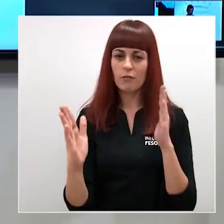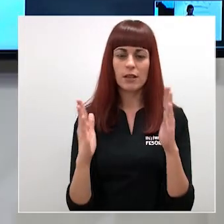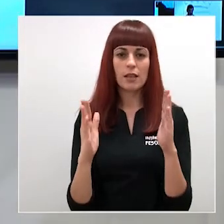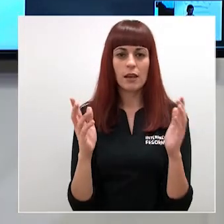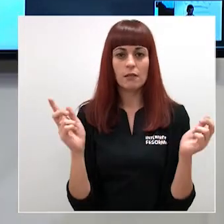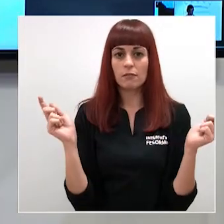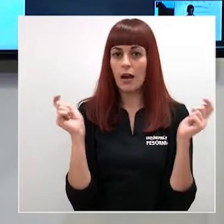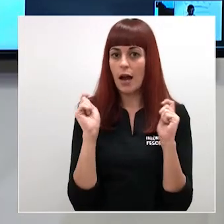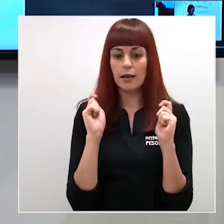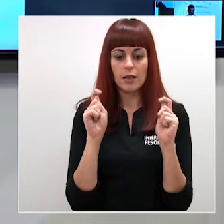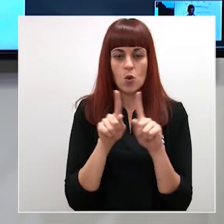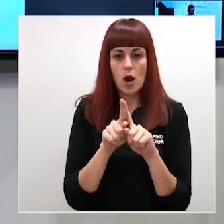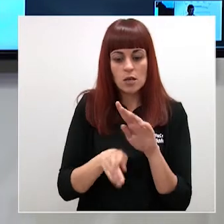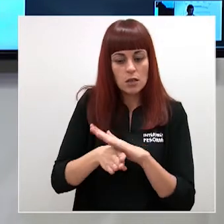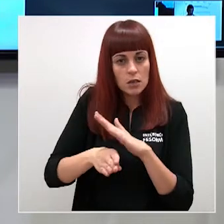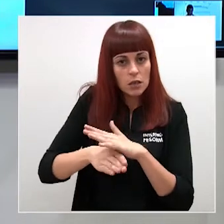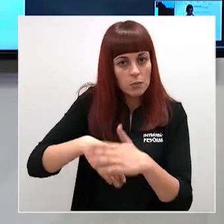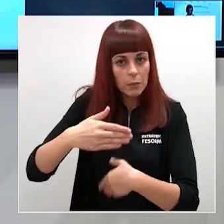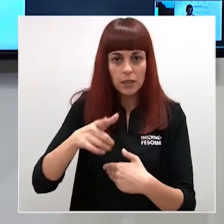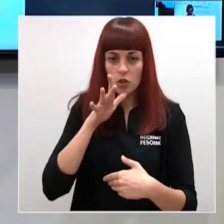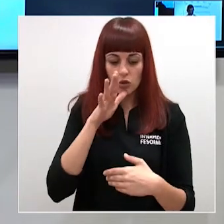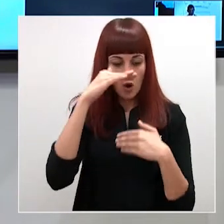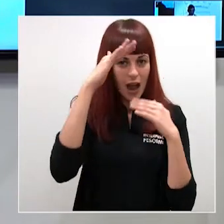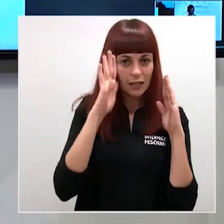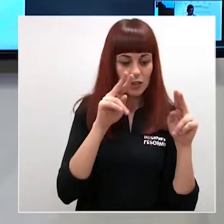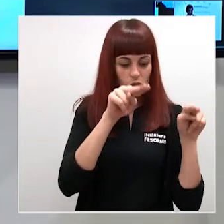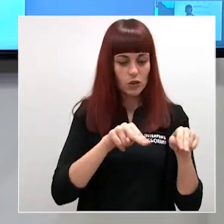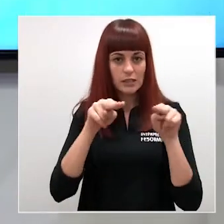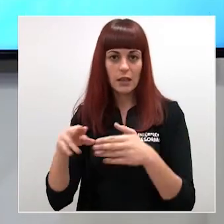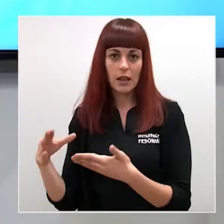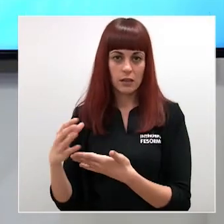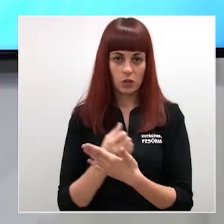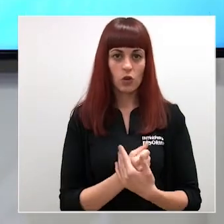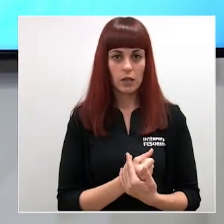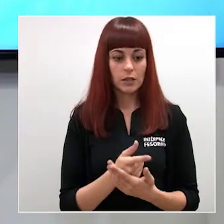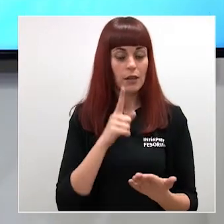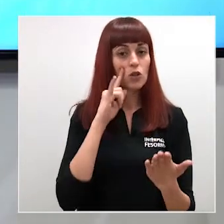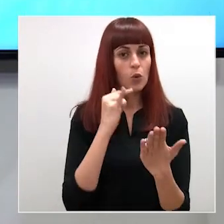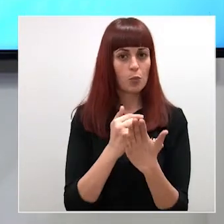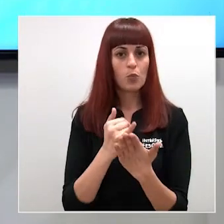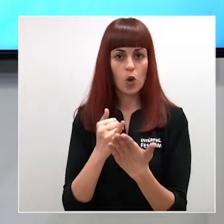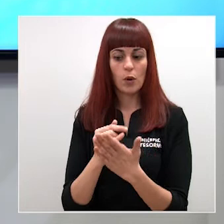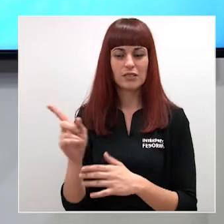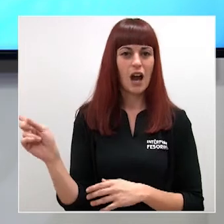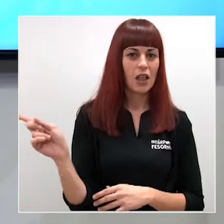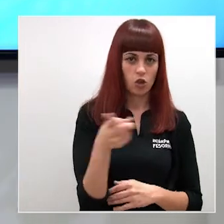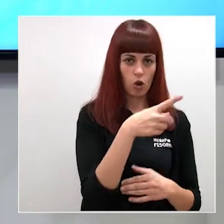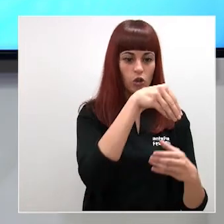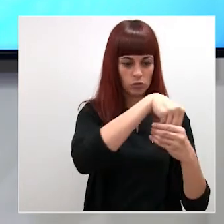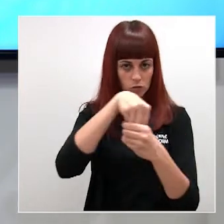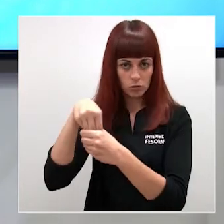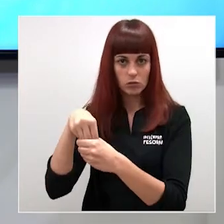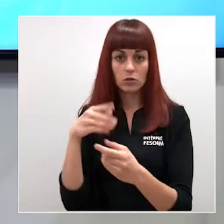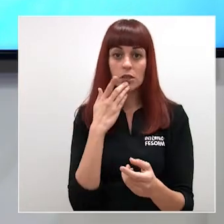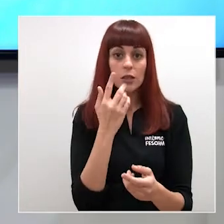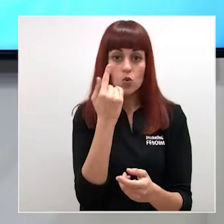alerta prácticamente permanente estamos muy encima de todas las residencias se están haciendo test se han hecho test ya a todos los residentes en residencias